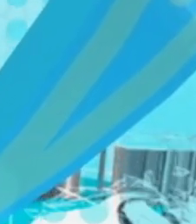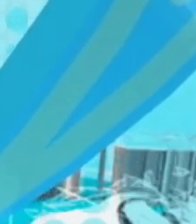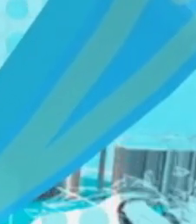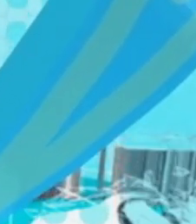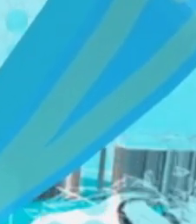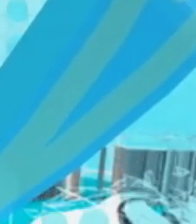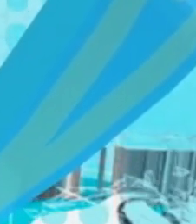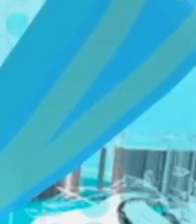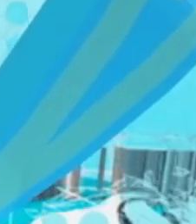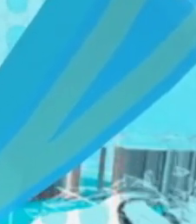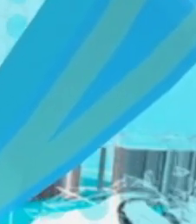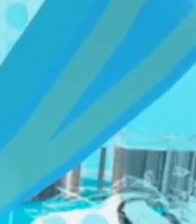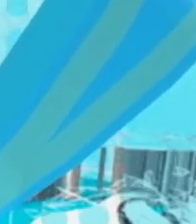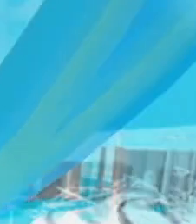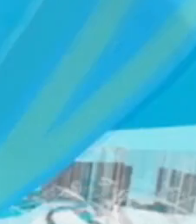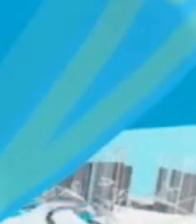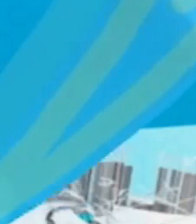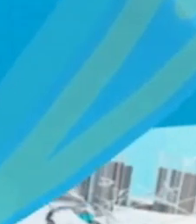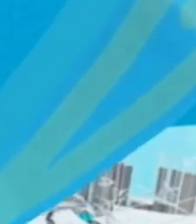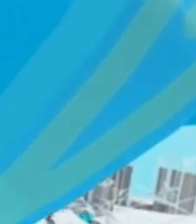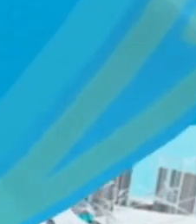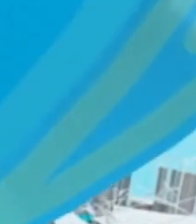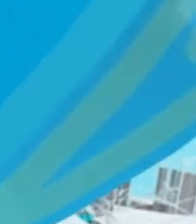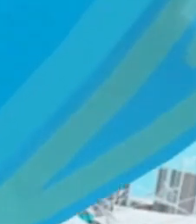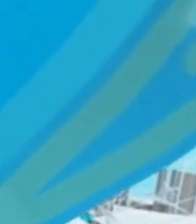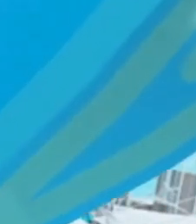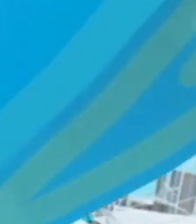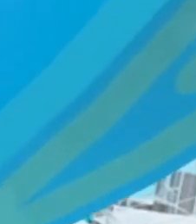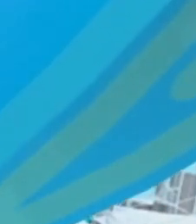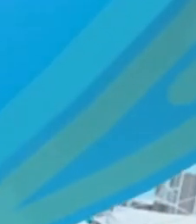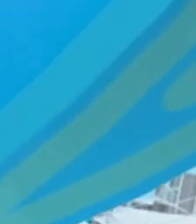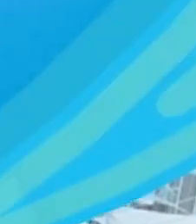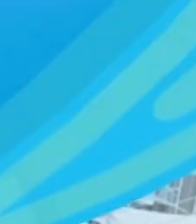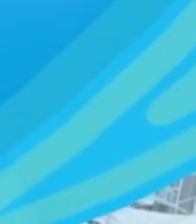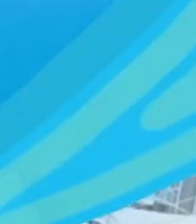Banco Popular presenta El Tipo de Cambio